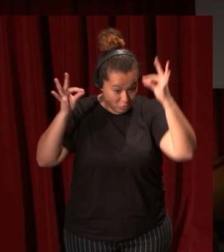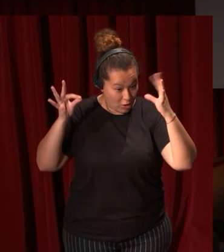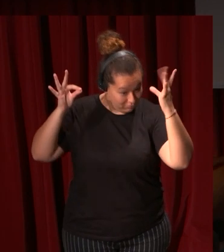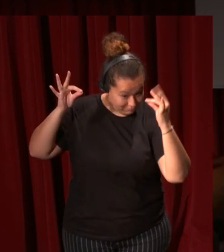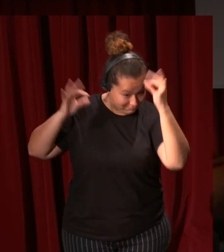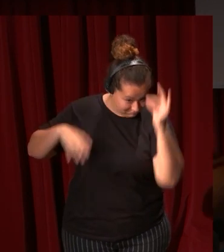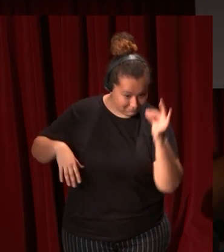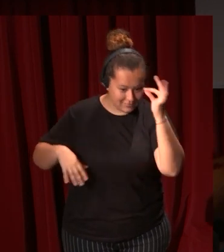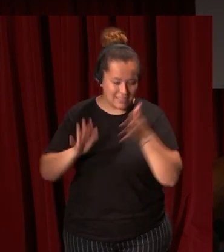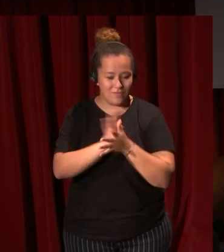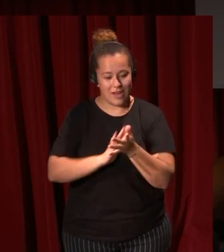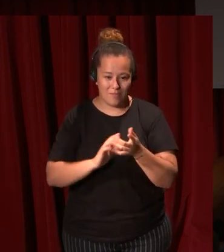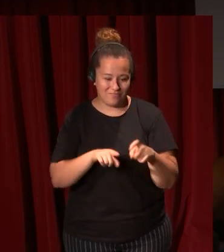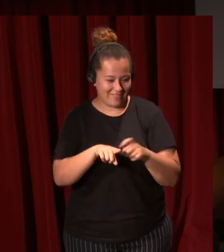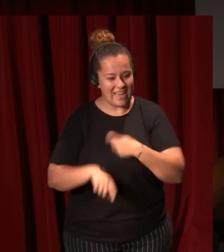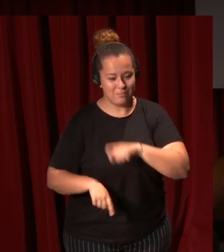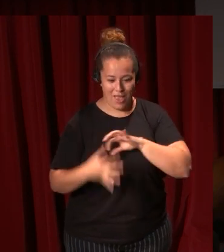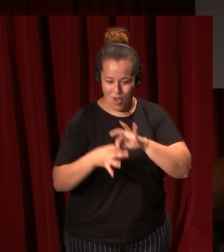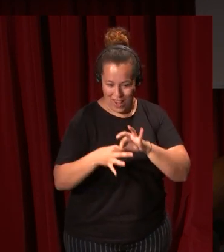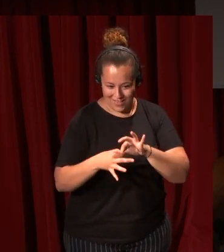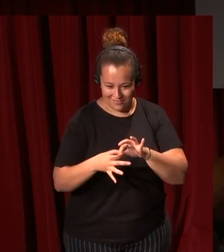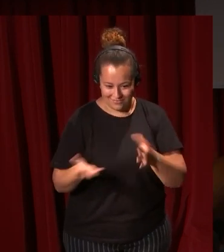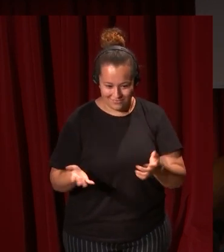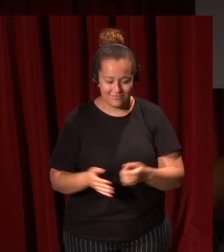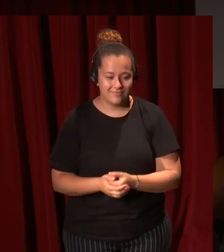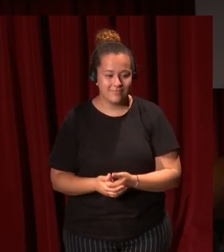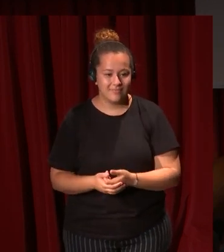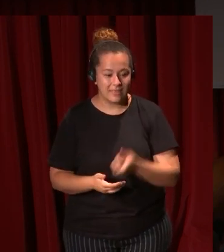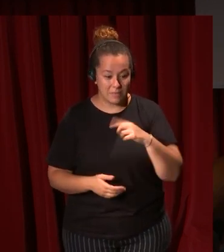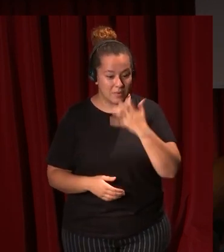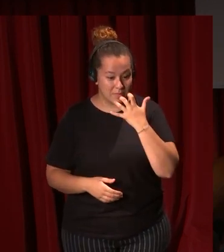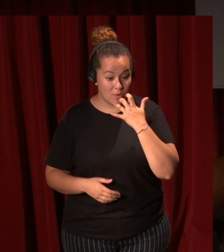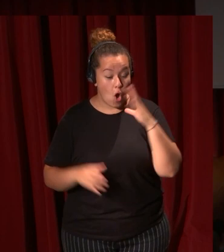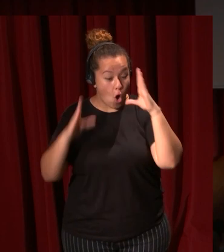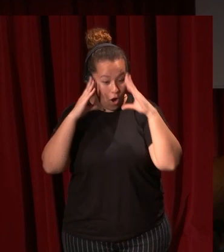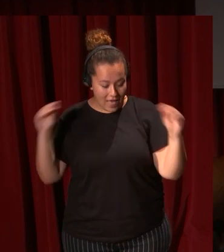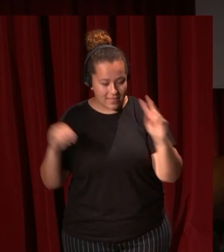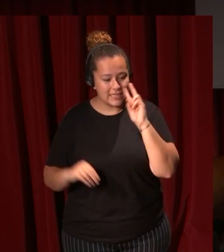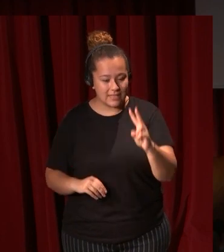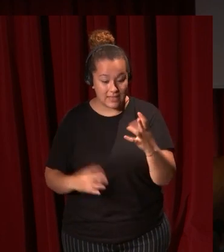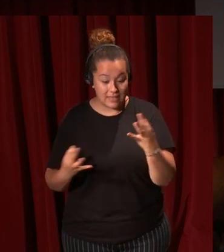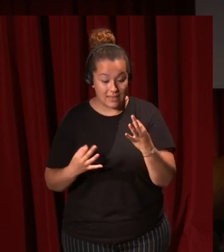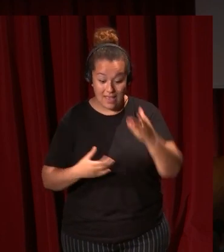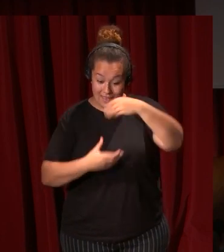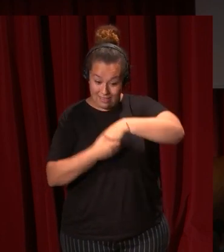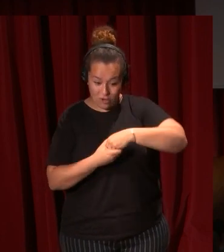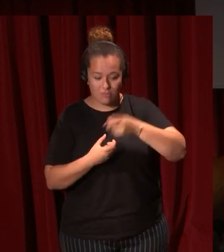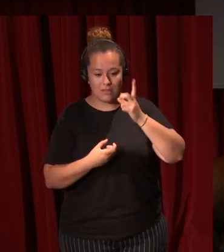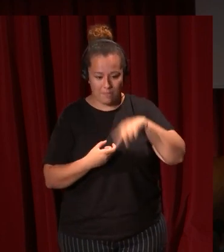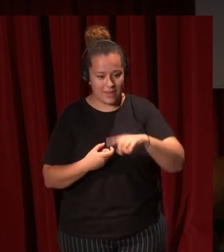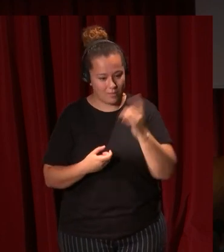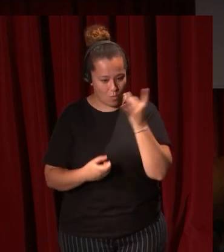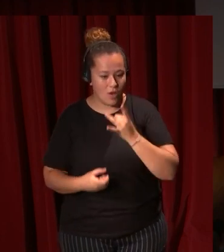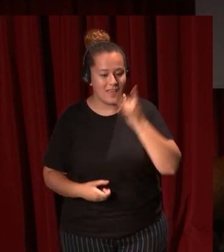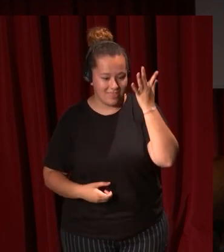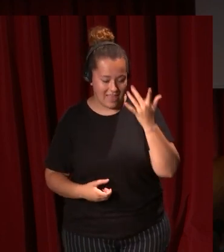veréis que sólo hay bonetes en interiores como los que lleva Felipe II por ejemplo en Holanda se ve que en el interior también han importado esta idea